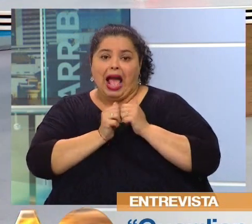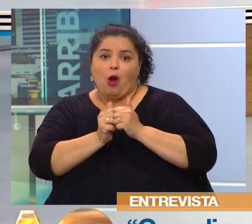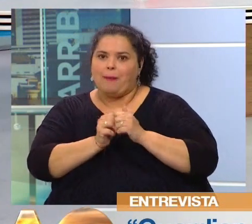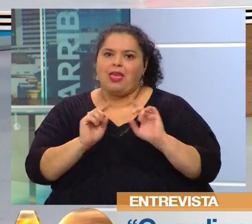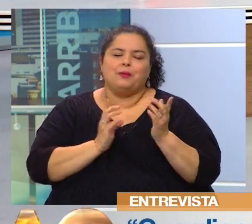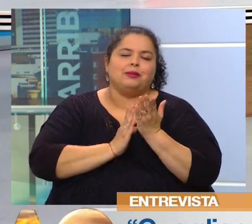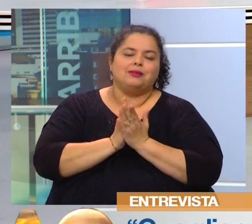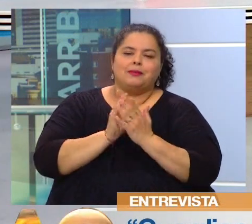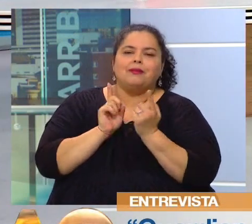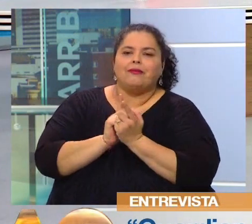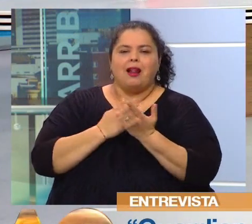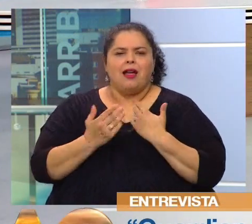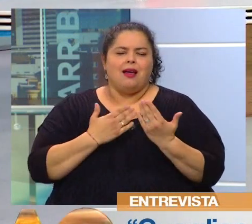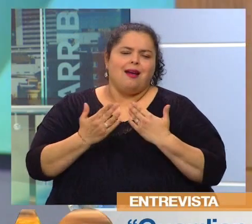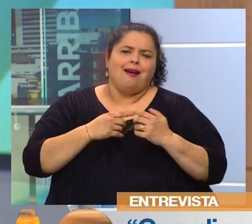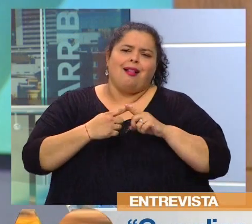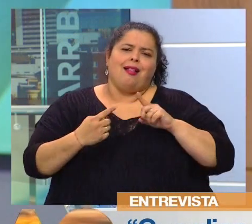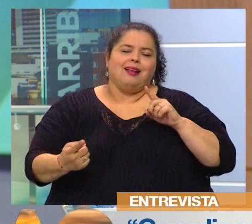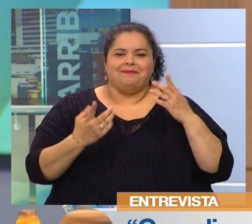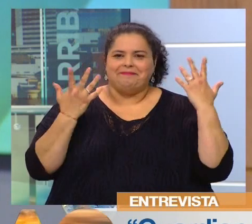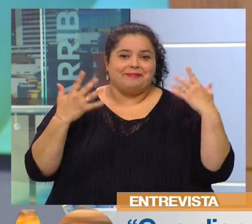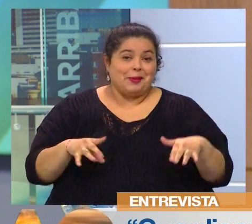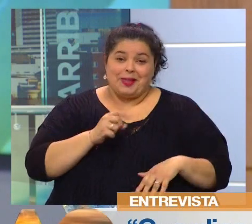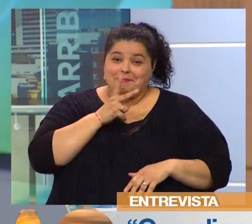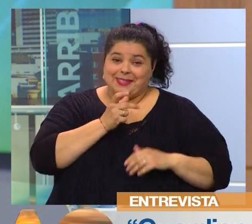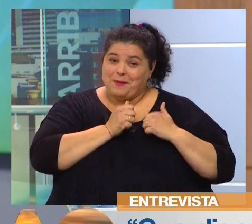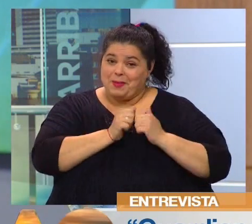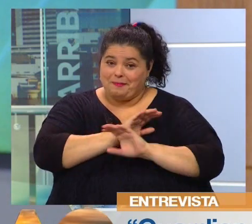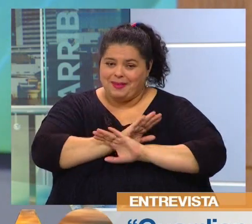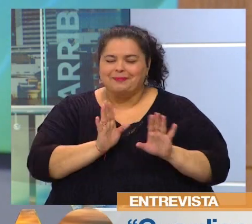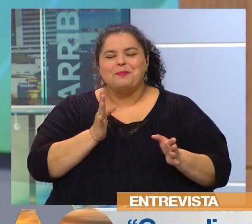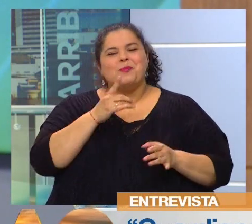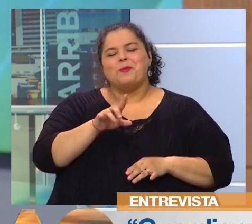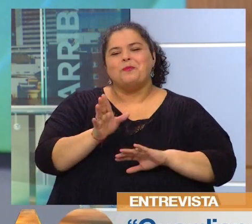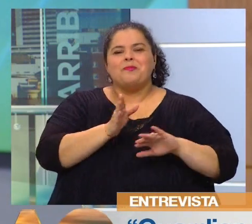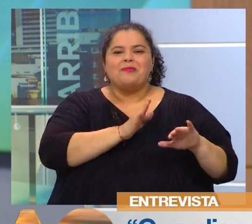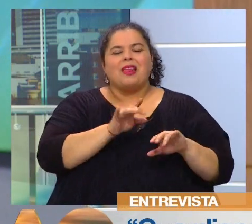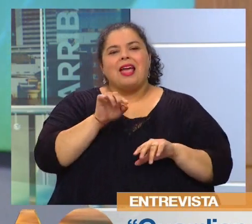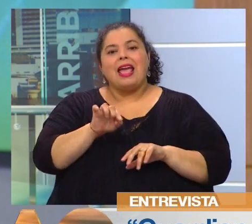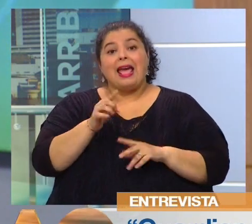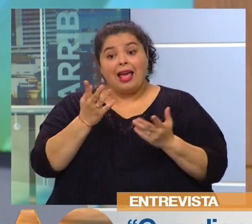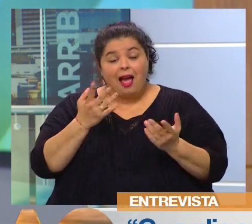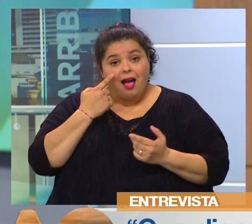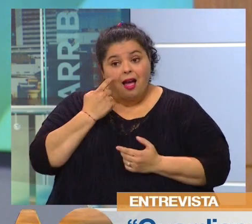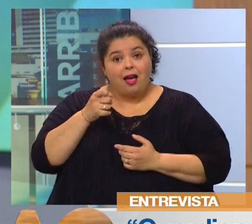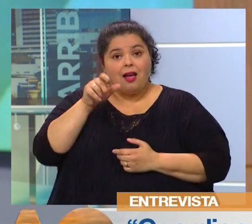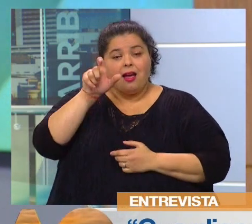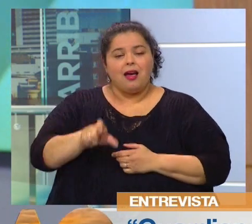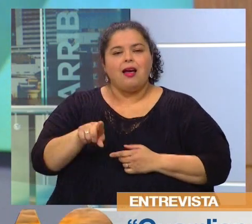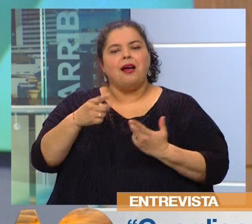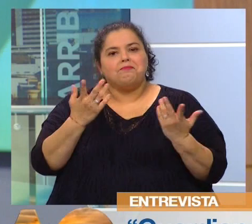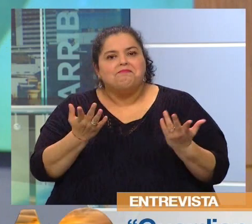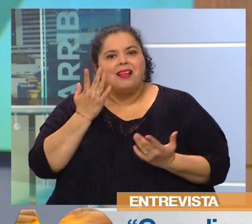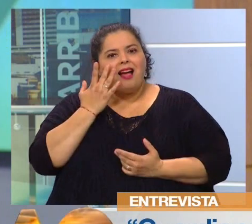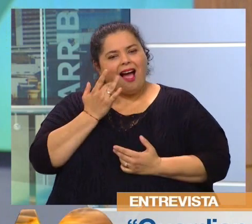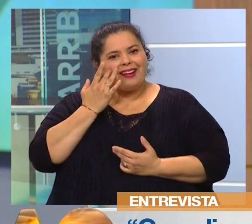comenzando. Mamá, vamos, volvamos para casa. Encontrás que el arte de sanar está mucho más